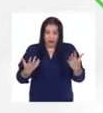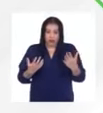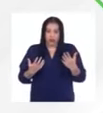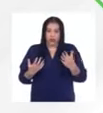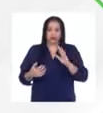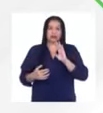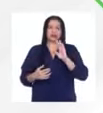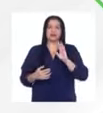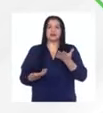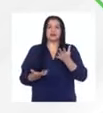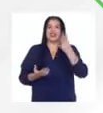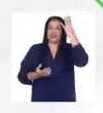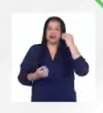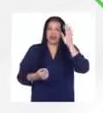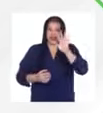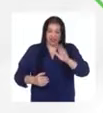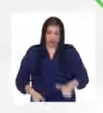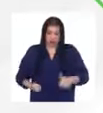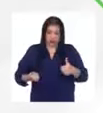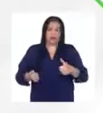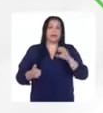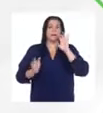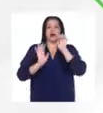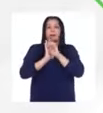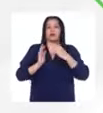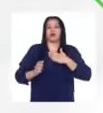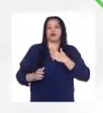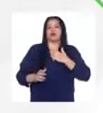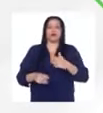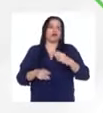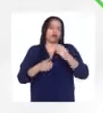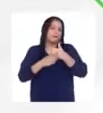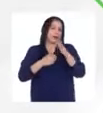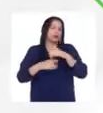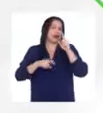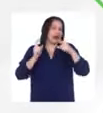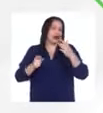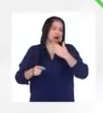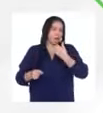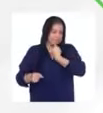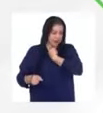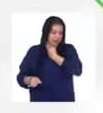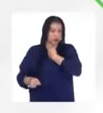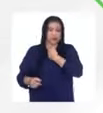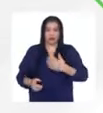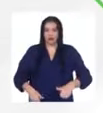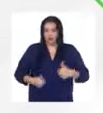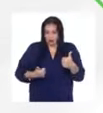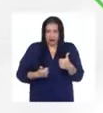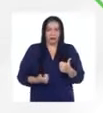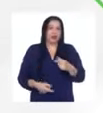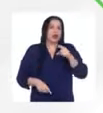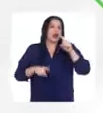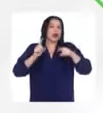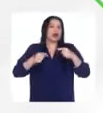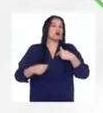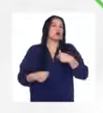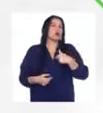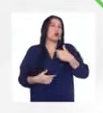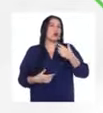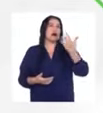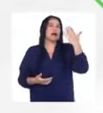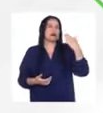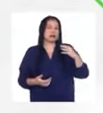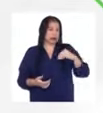en tu vida, ¿no? Si yo tuviese que, por ejemplo, compartir algo mío, algo personal, en algún momento cuando yo tenía,